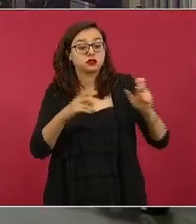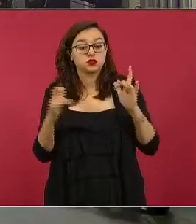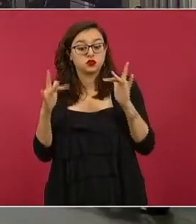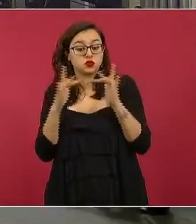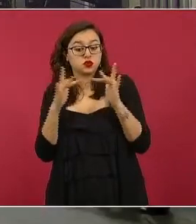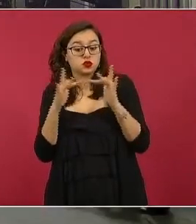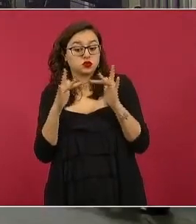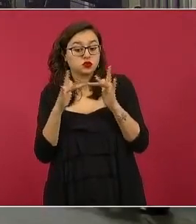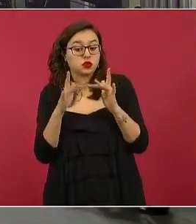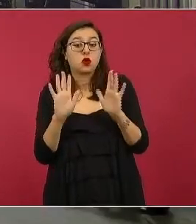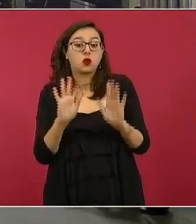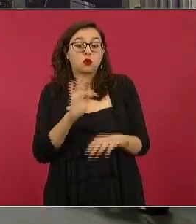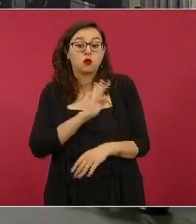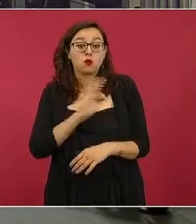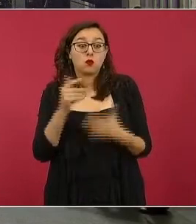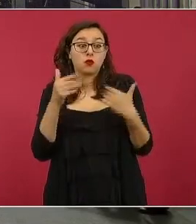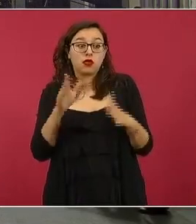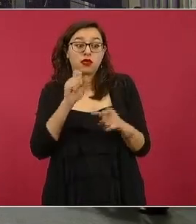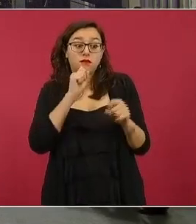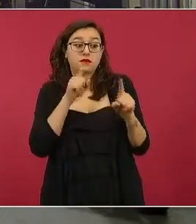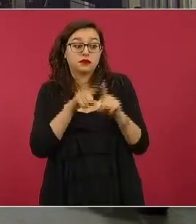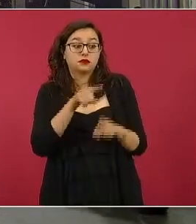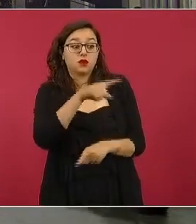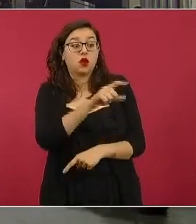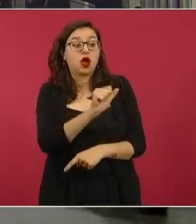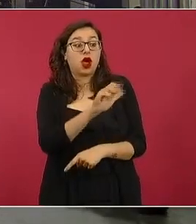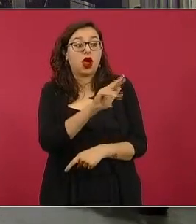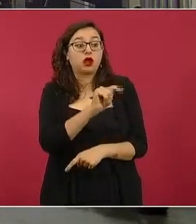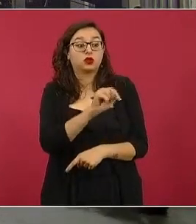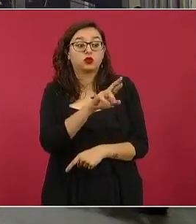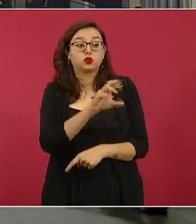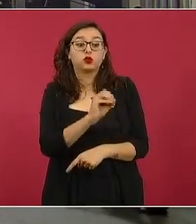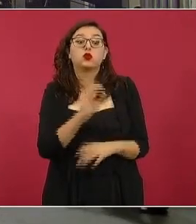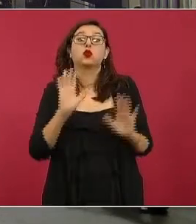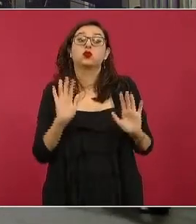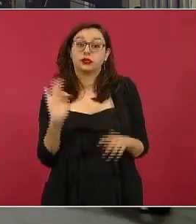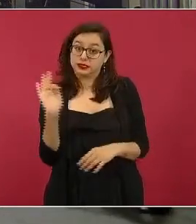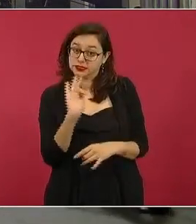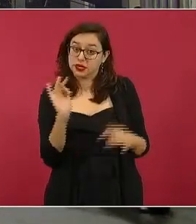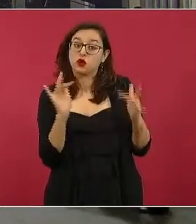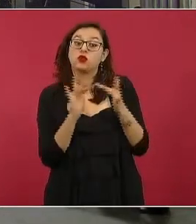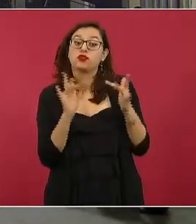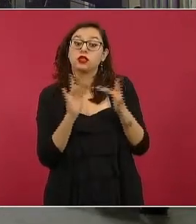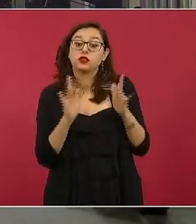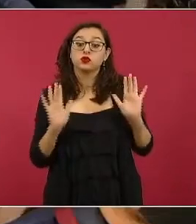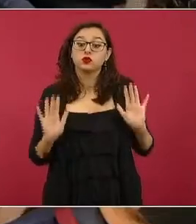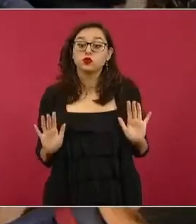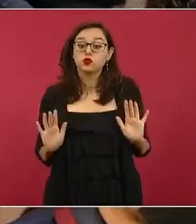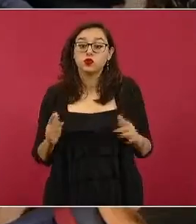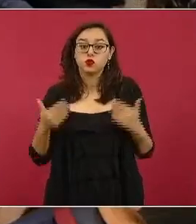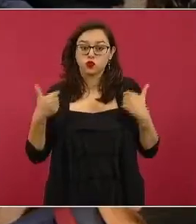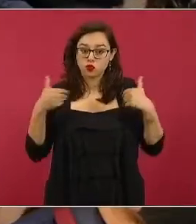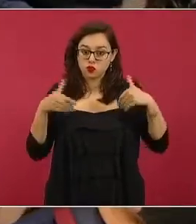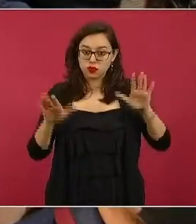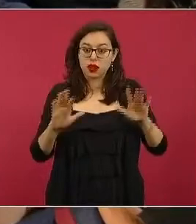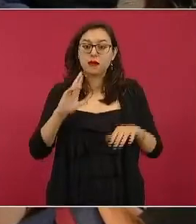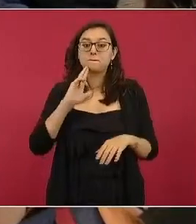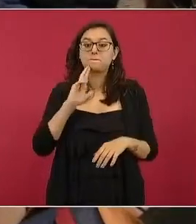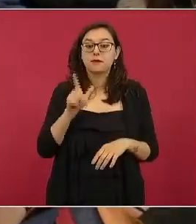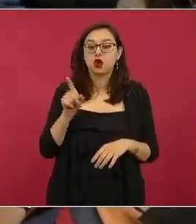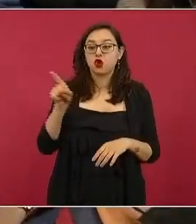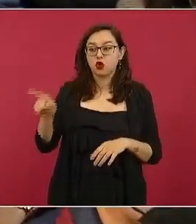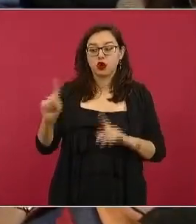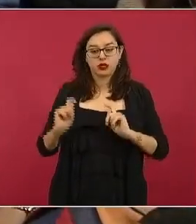de que pudiera ser también con el ministro presidente Arturo Saldívar en este sentido bueno no sería no hubiera sido mejor que se separara del cargo